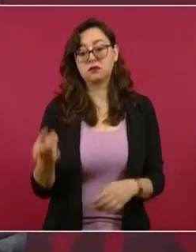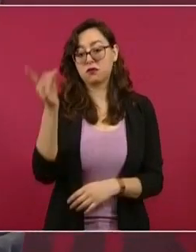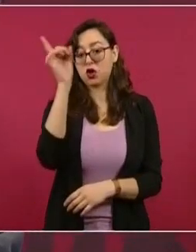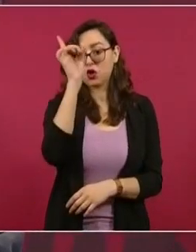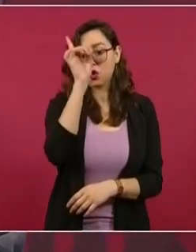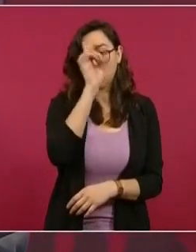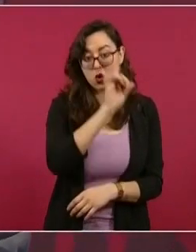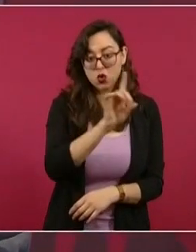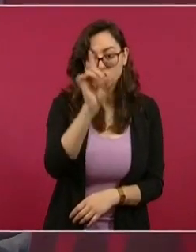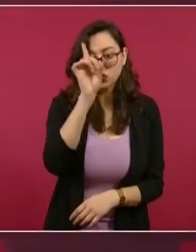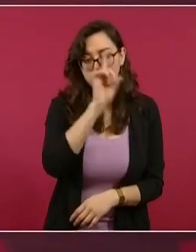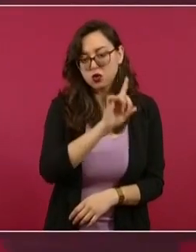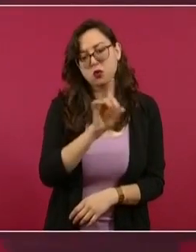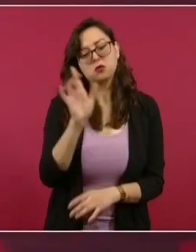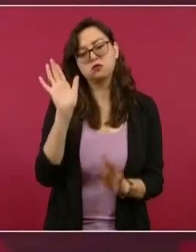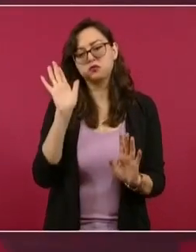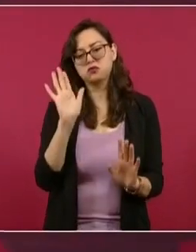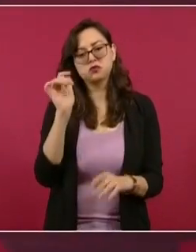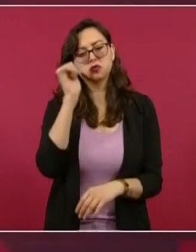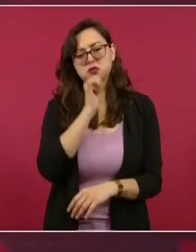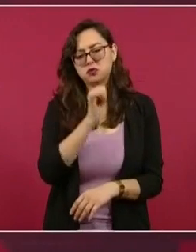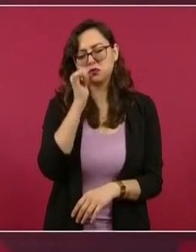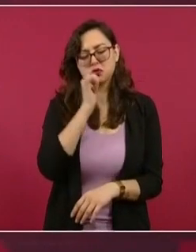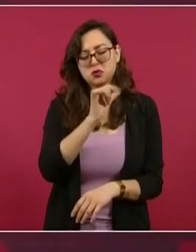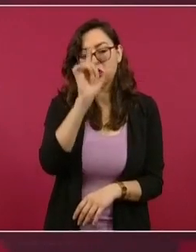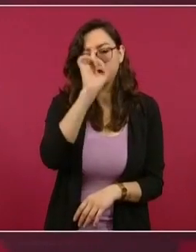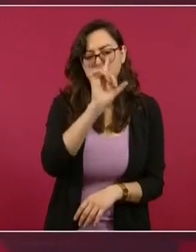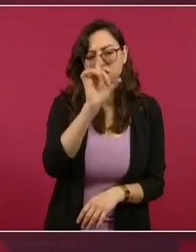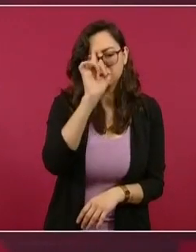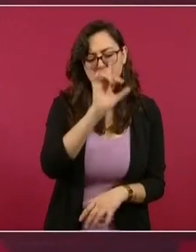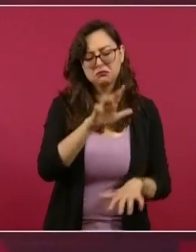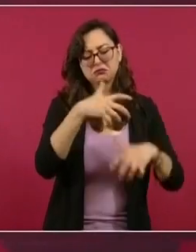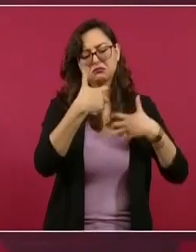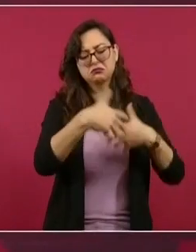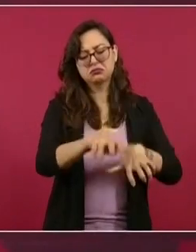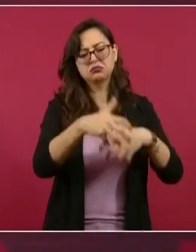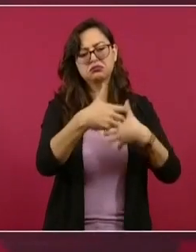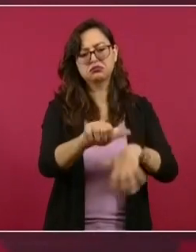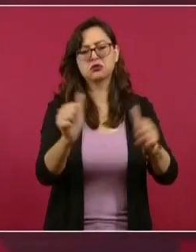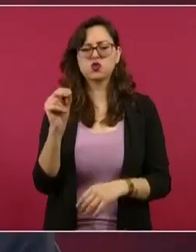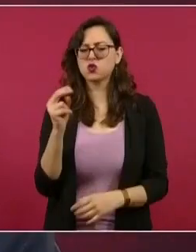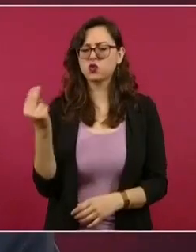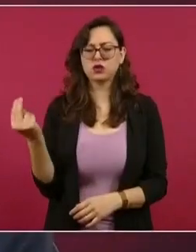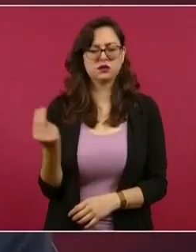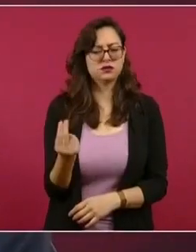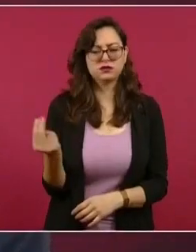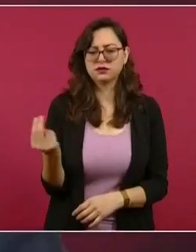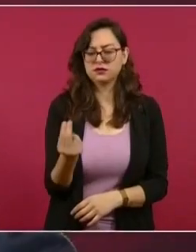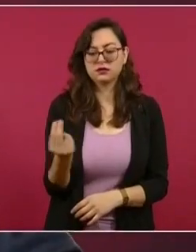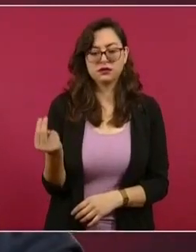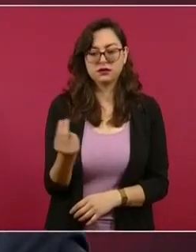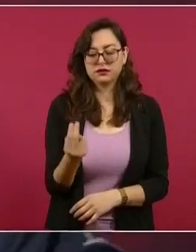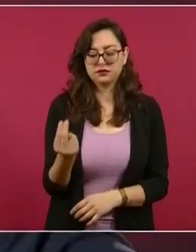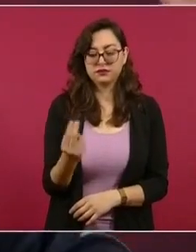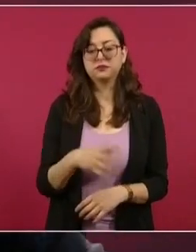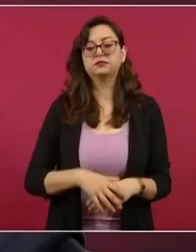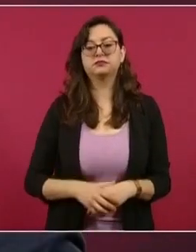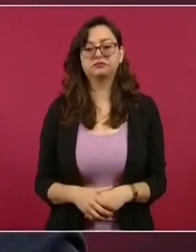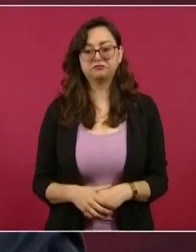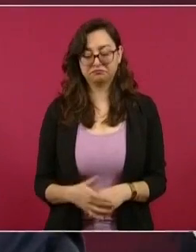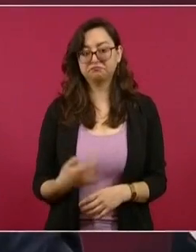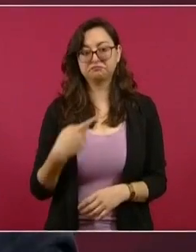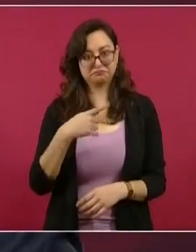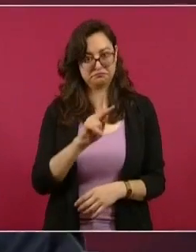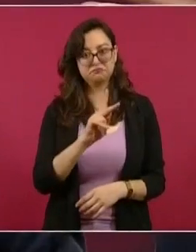que se actúe de manera pacífica, sin violencia, pero está garantizado